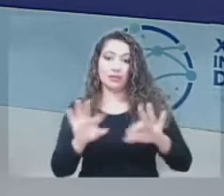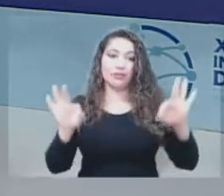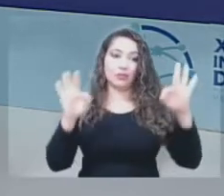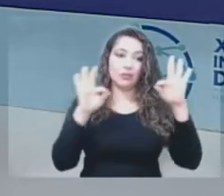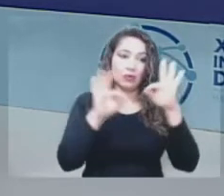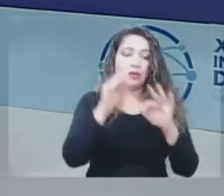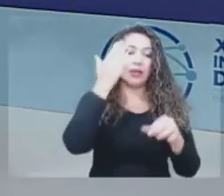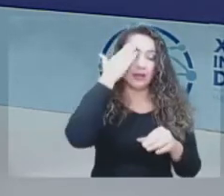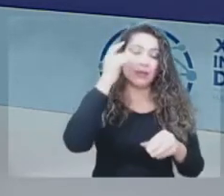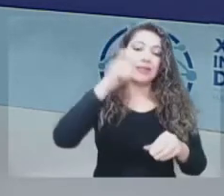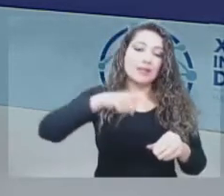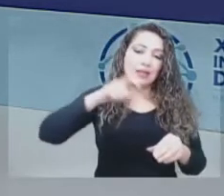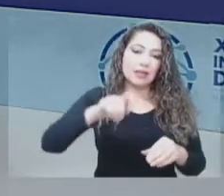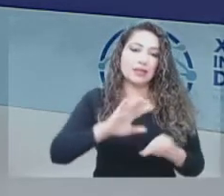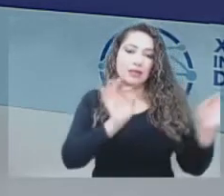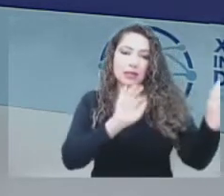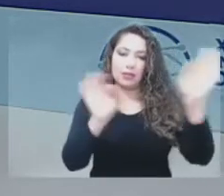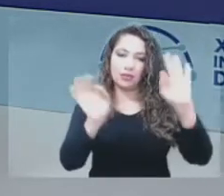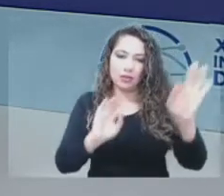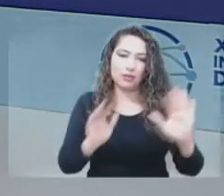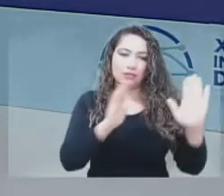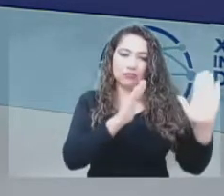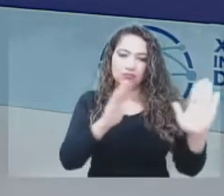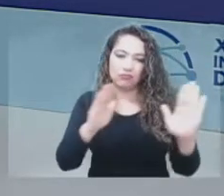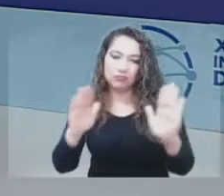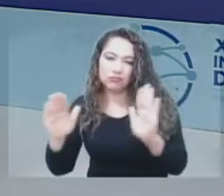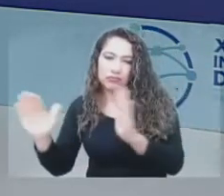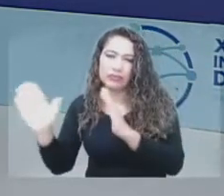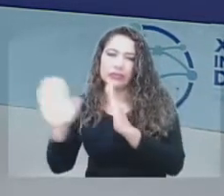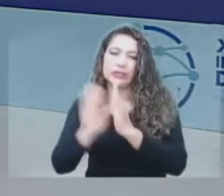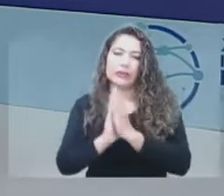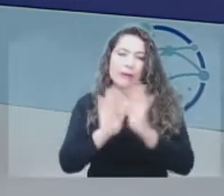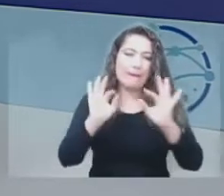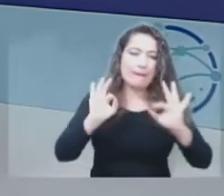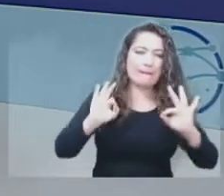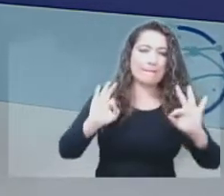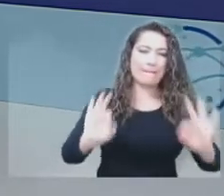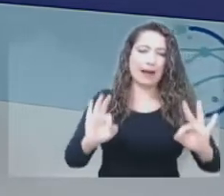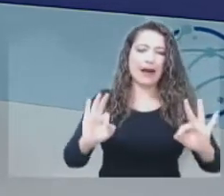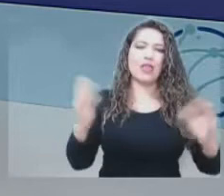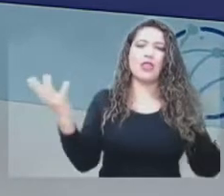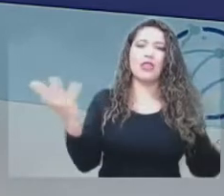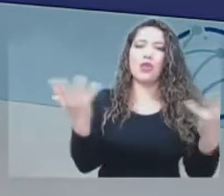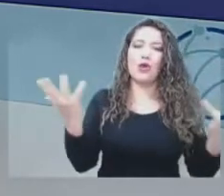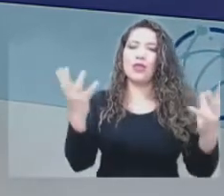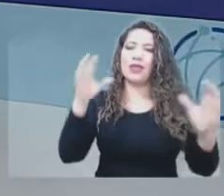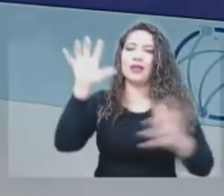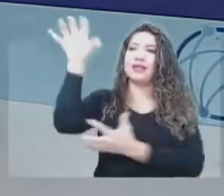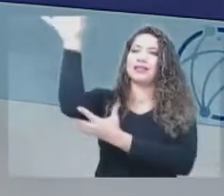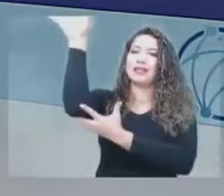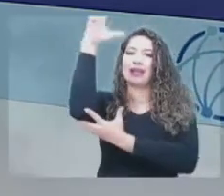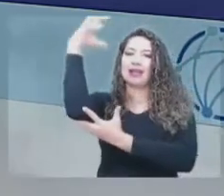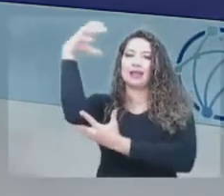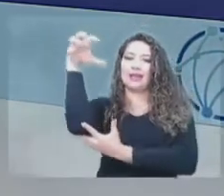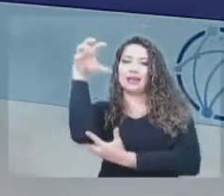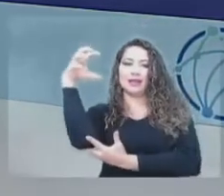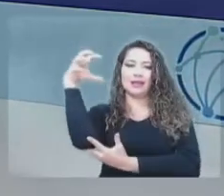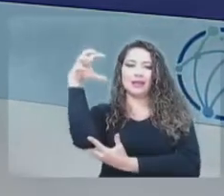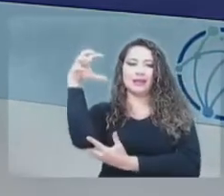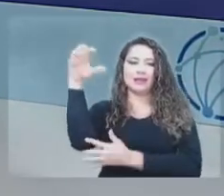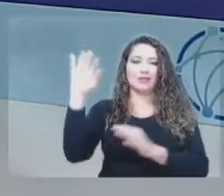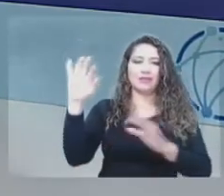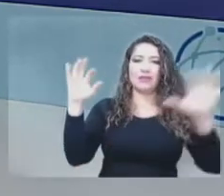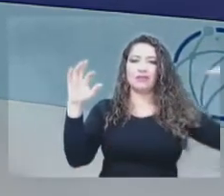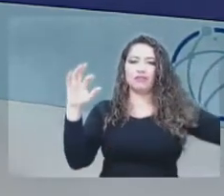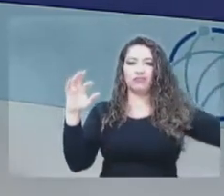ubicación, el registro de la ubicación de estaciones satelitales para el servicio fijo por satélite. Entonces,